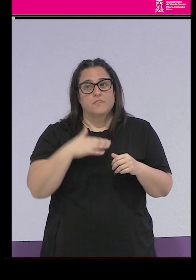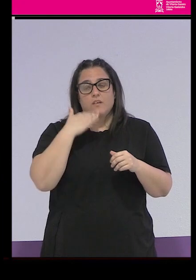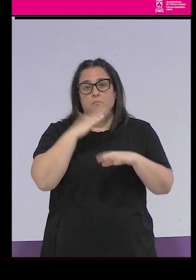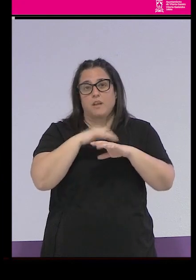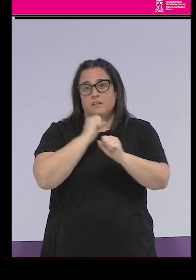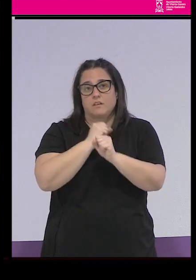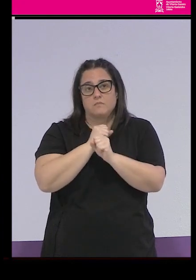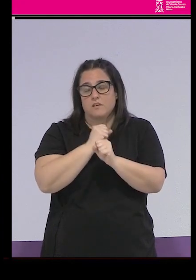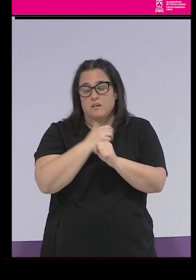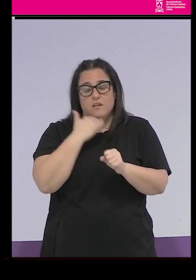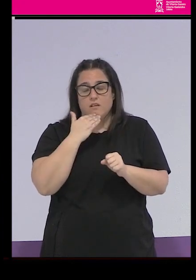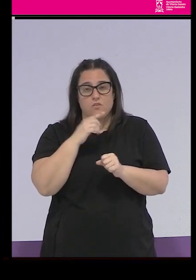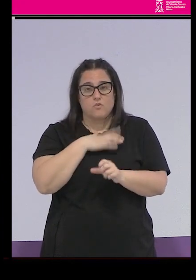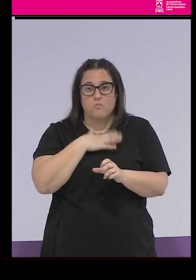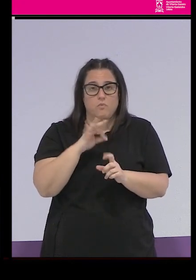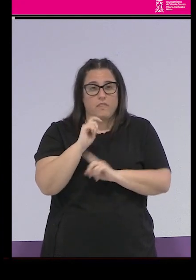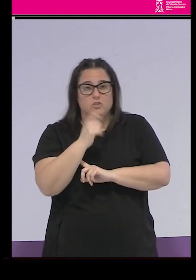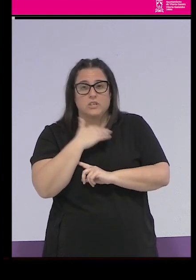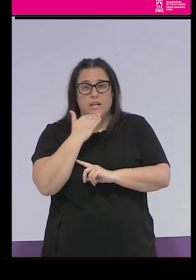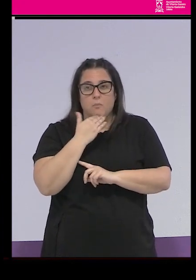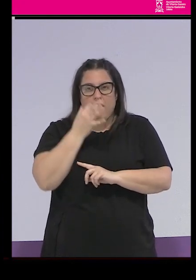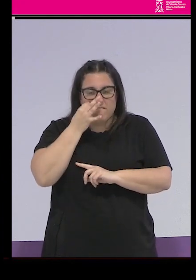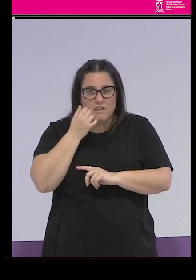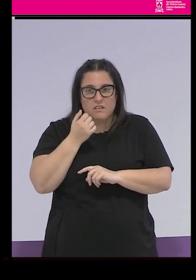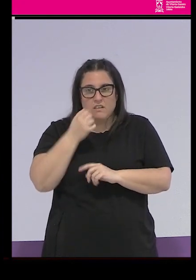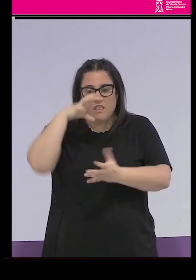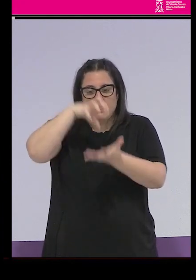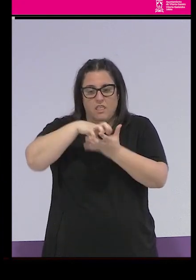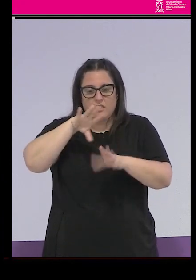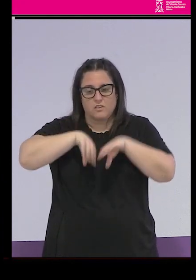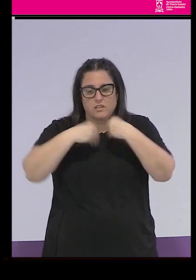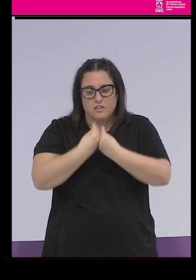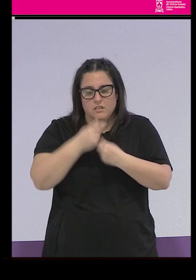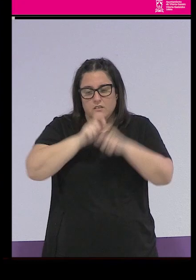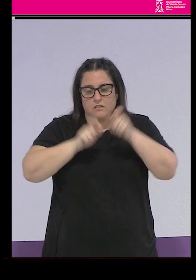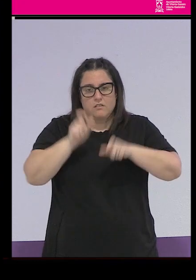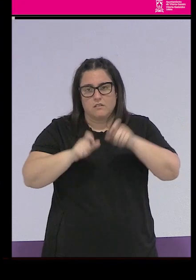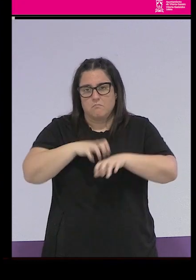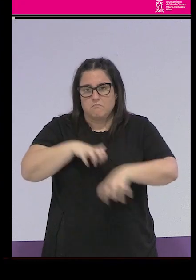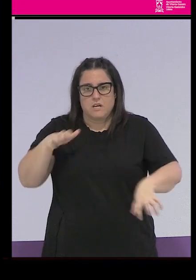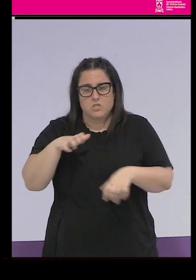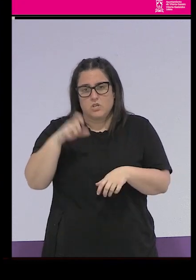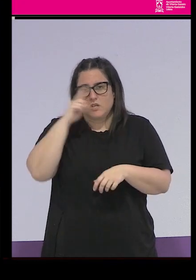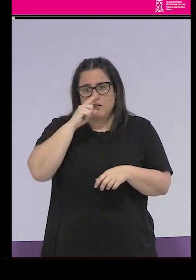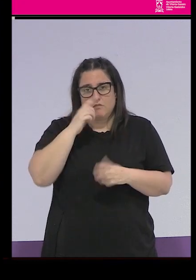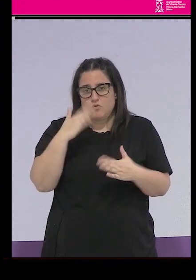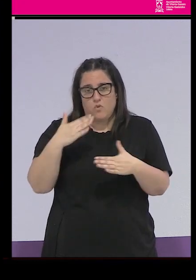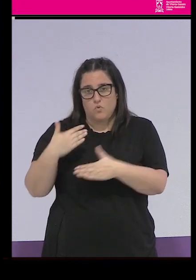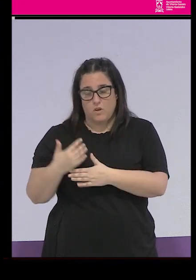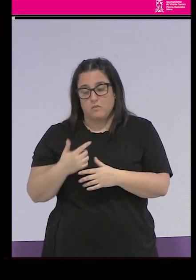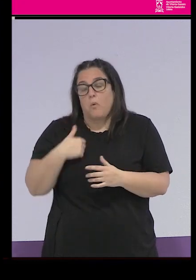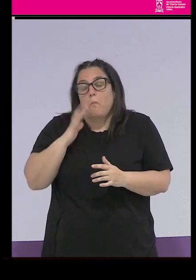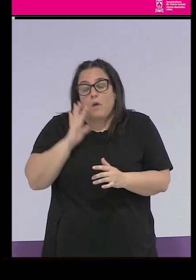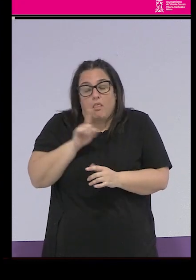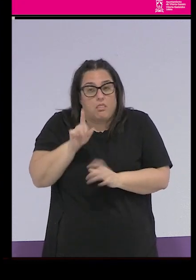trabajo sexual, ¿no? Pero que no era, no es por lo menos entre los centros en los que estuvo ella y en los años que estuvo ella no era la percepción que tenía.